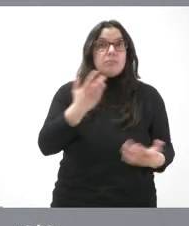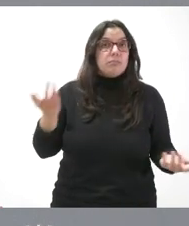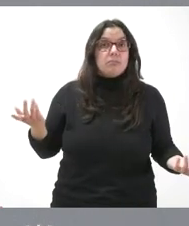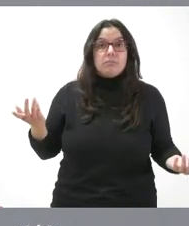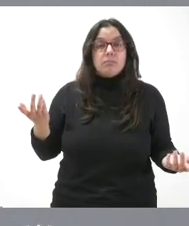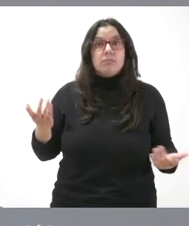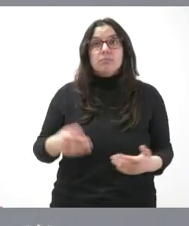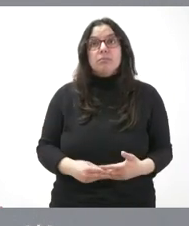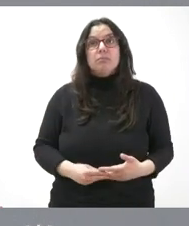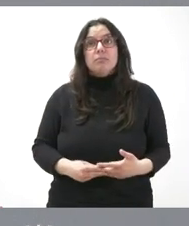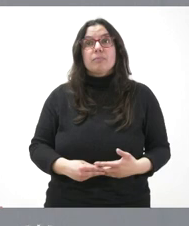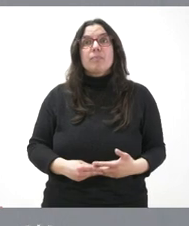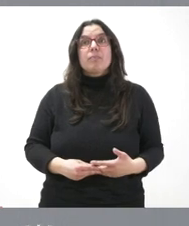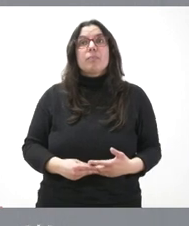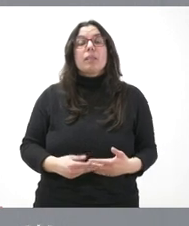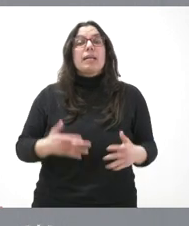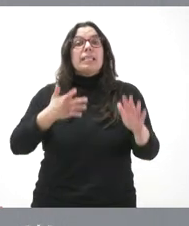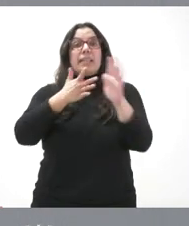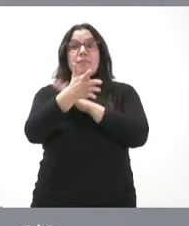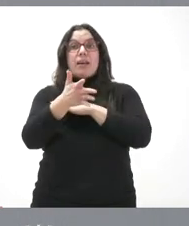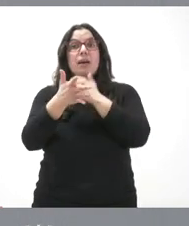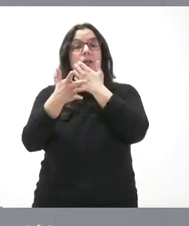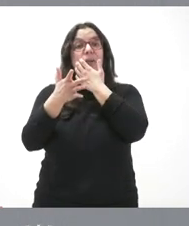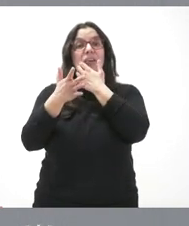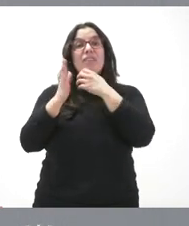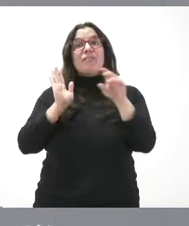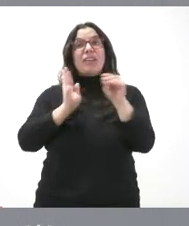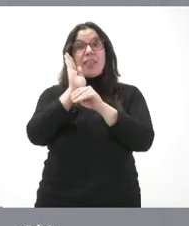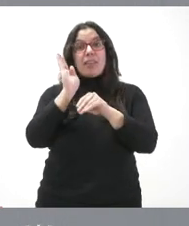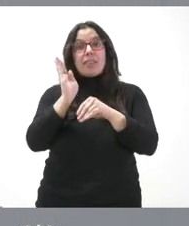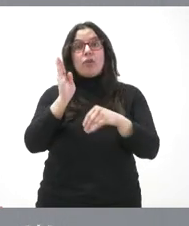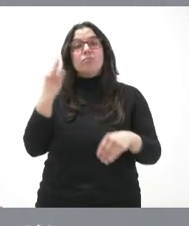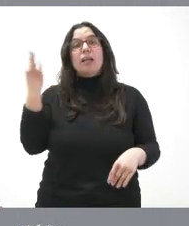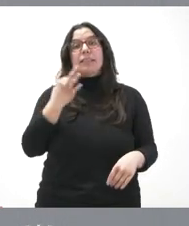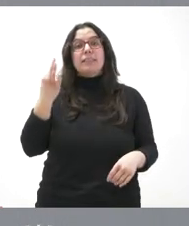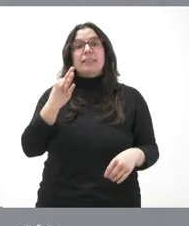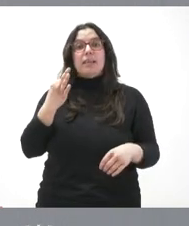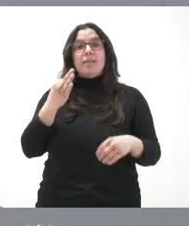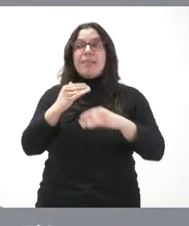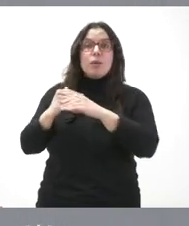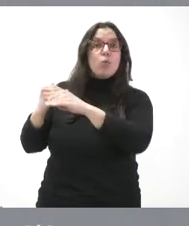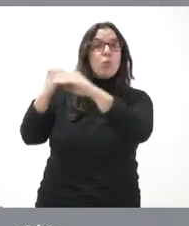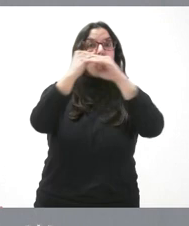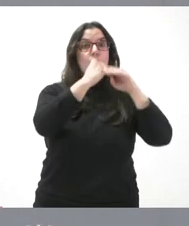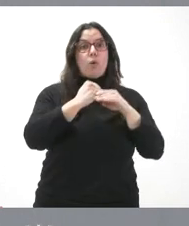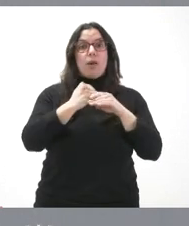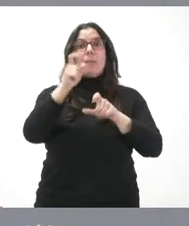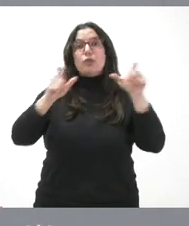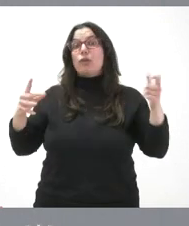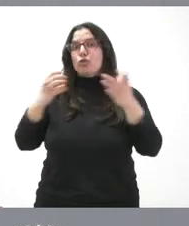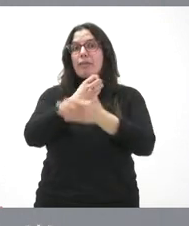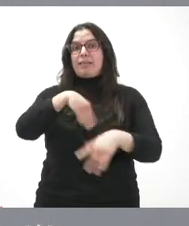Se trata de que la financiación llegue en condiciones de igualdad a todas las personas de España.